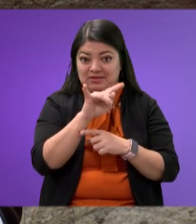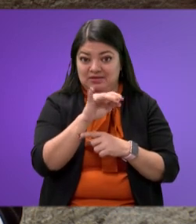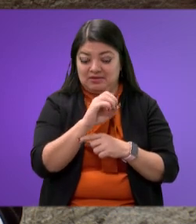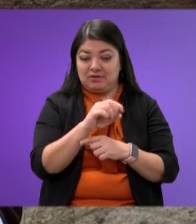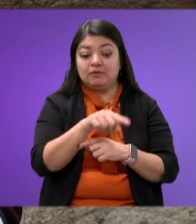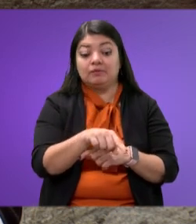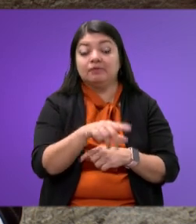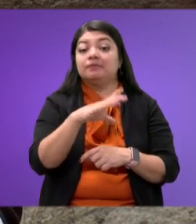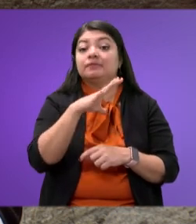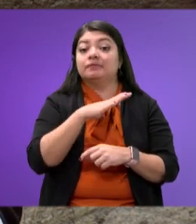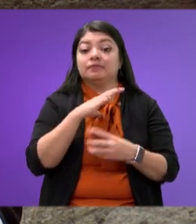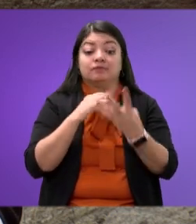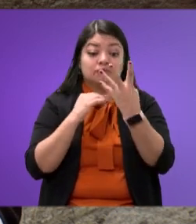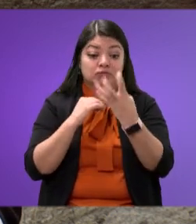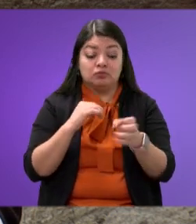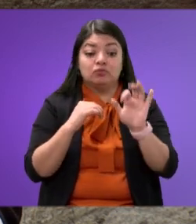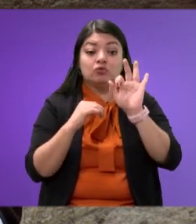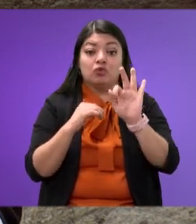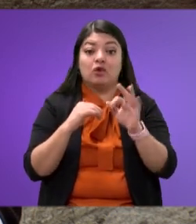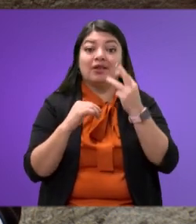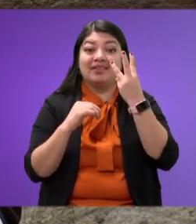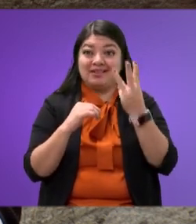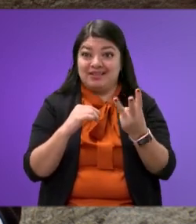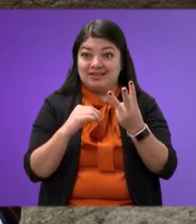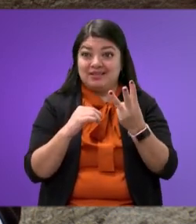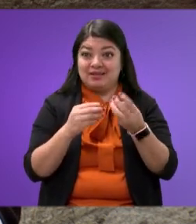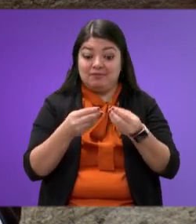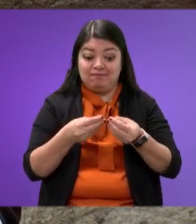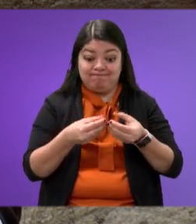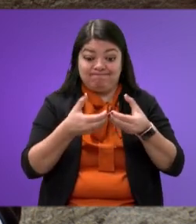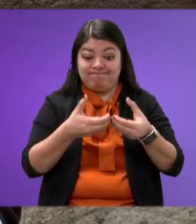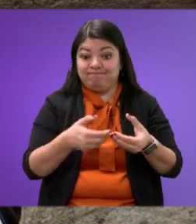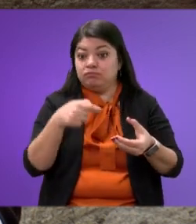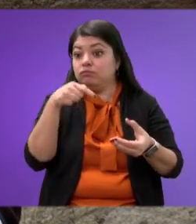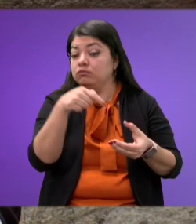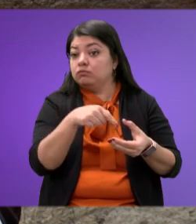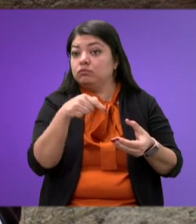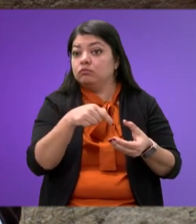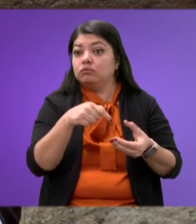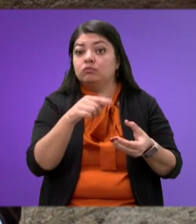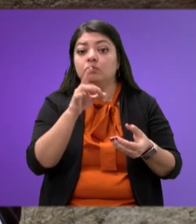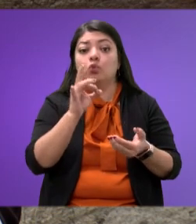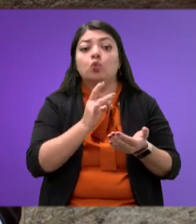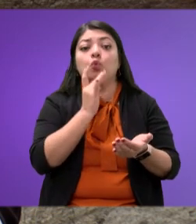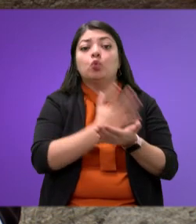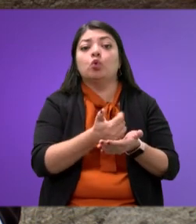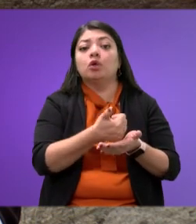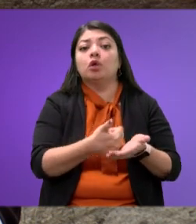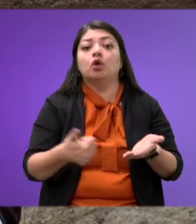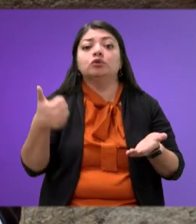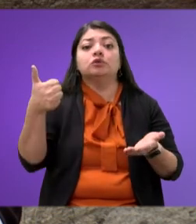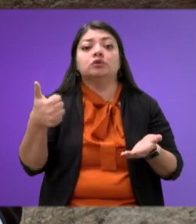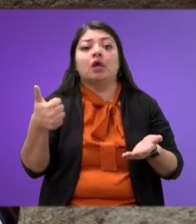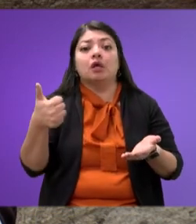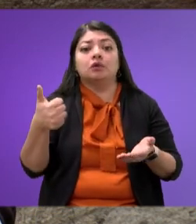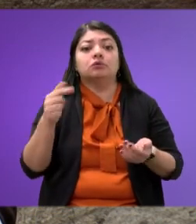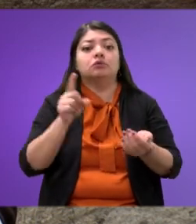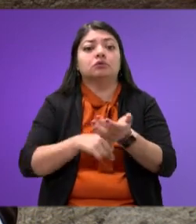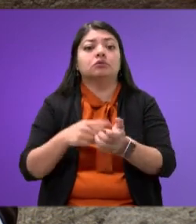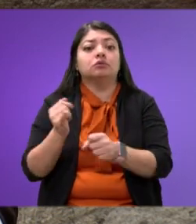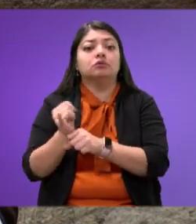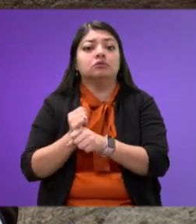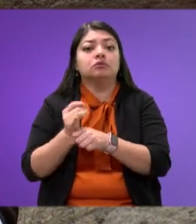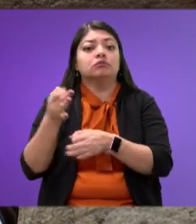443 carpetas, solo seis fueron judicializadas, es